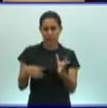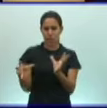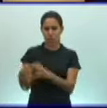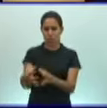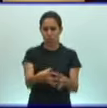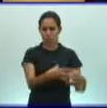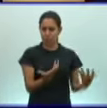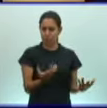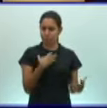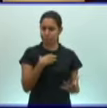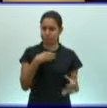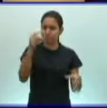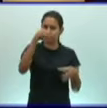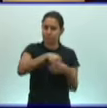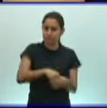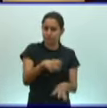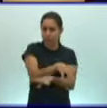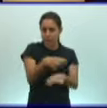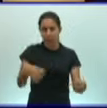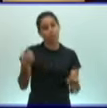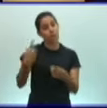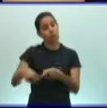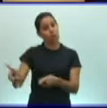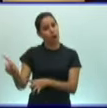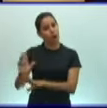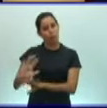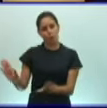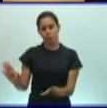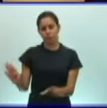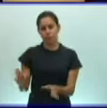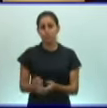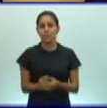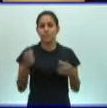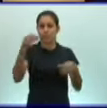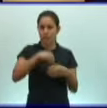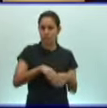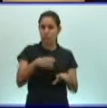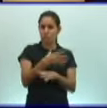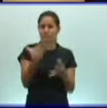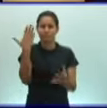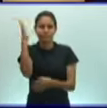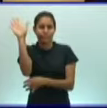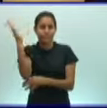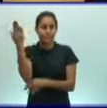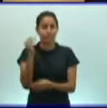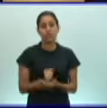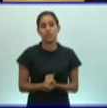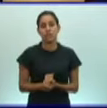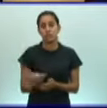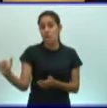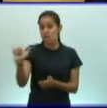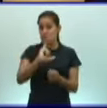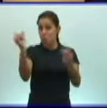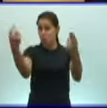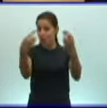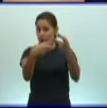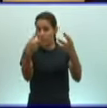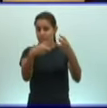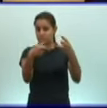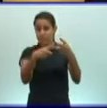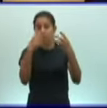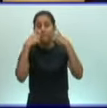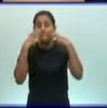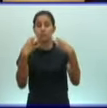ese grupo animal y no a otro dentro de la naturaleza. Y también tener en cuenta la importancia que tiene